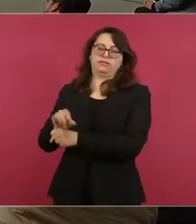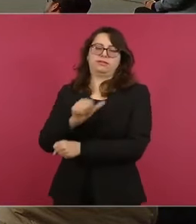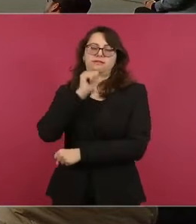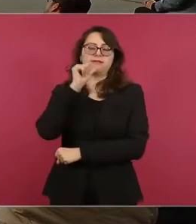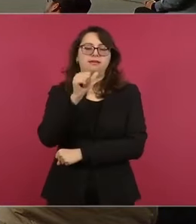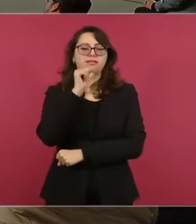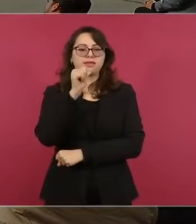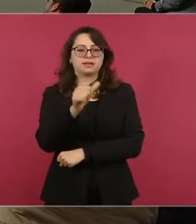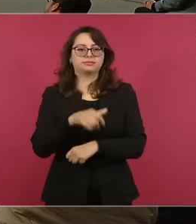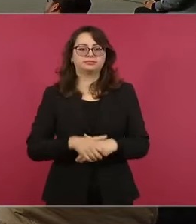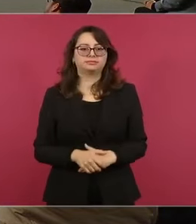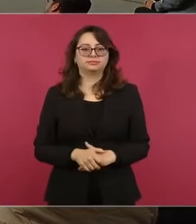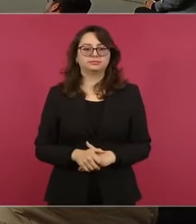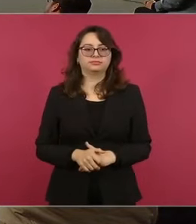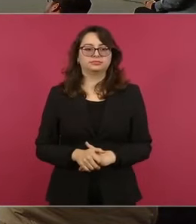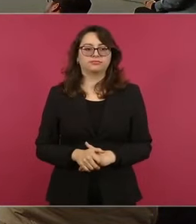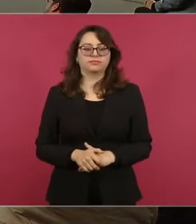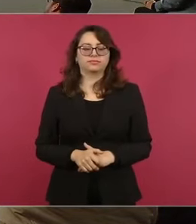No está.